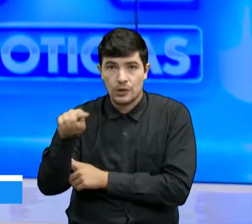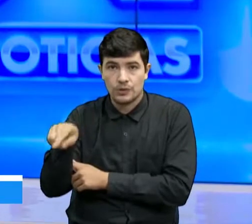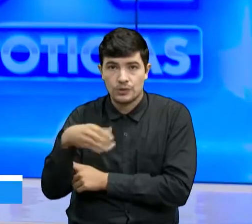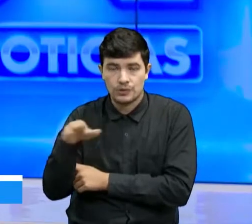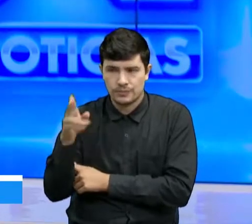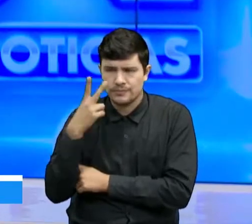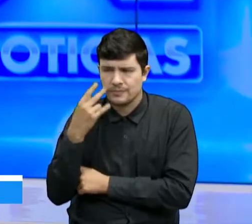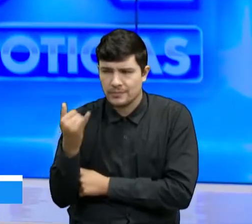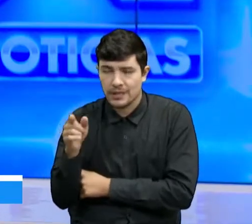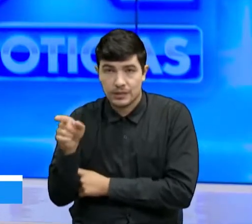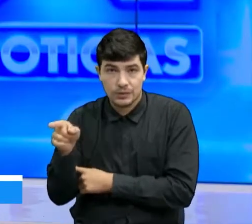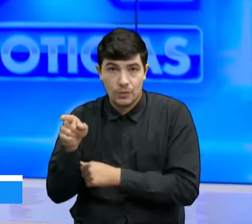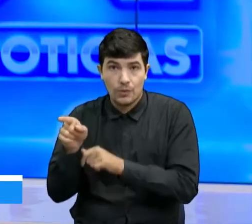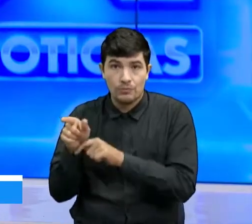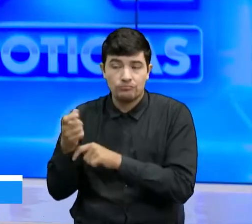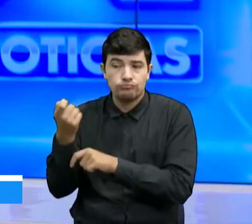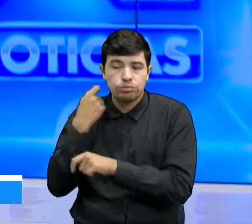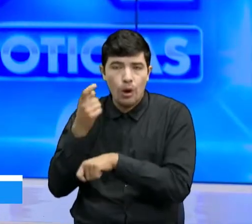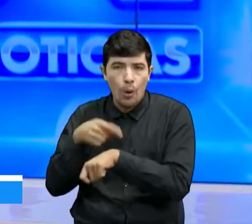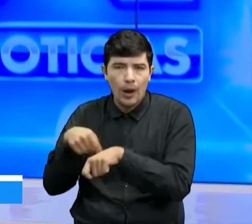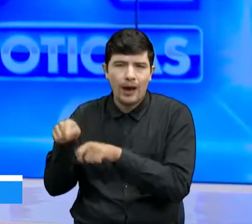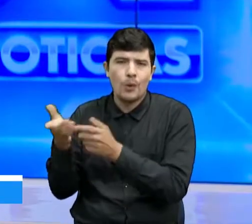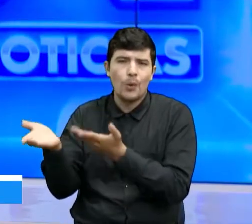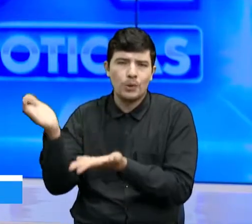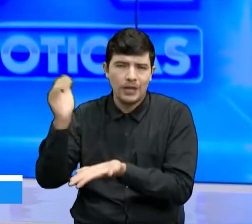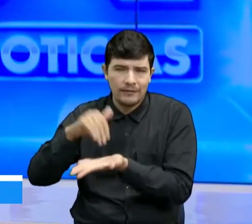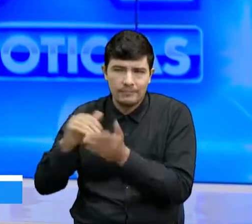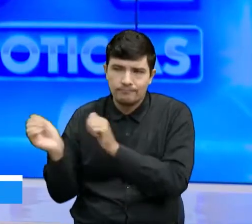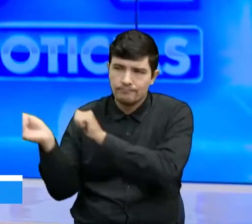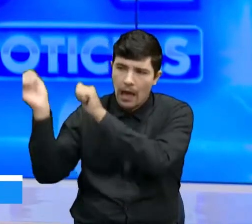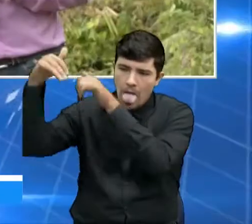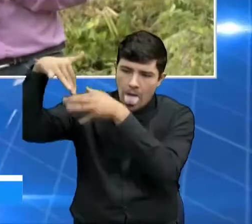en las últimas horas se registró un nuevo deslizamiento. Carlos, buenas tardes.